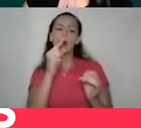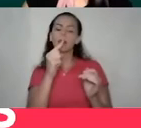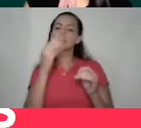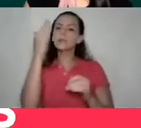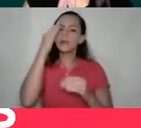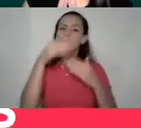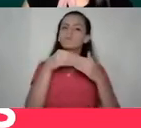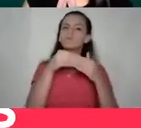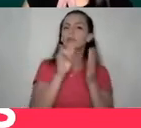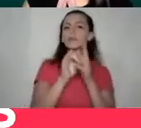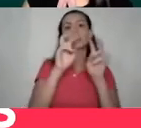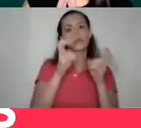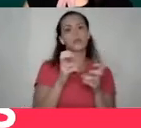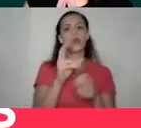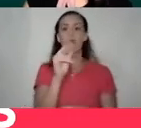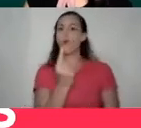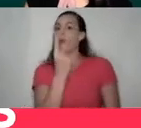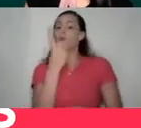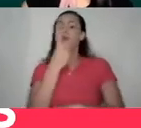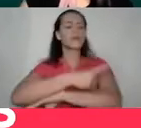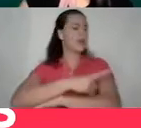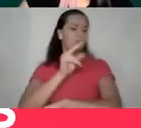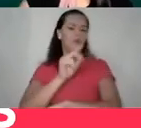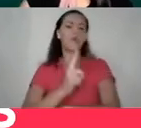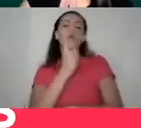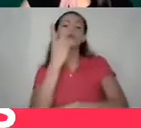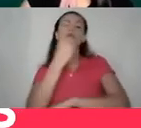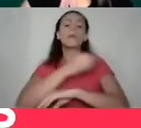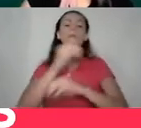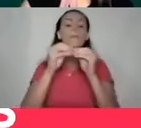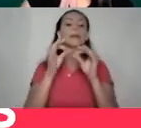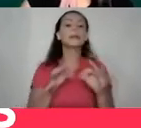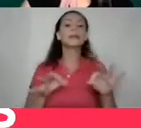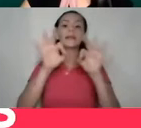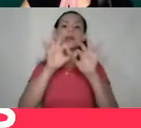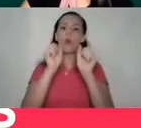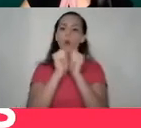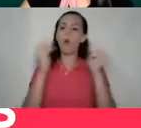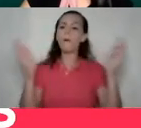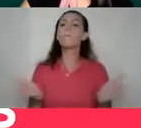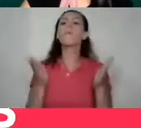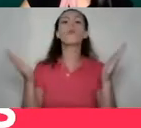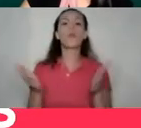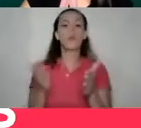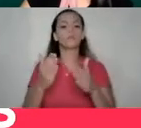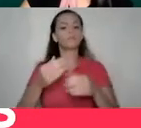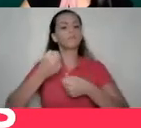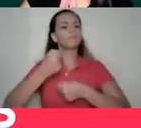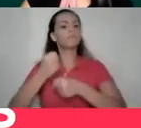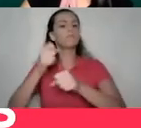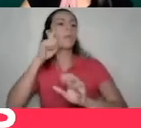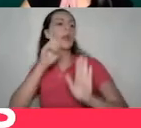este tema y no solo es un día, sino que es el día más importante que hay en cuanto al movimiento en pro de derechos de las mujeres.